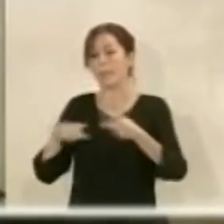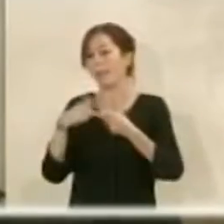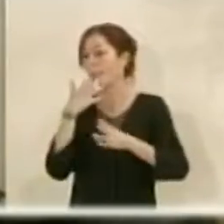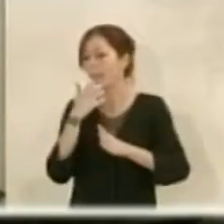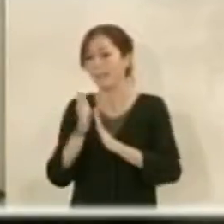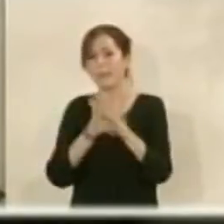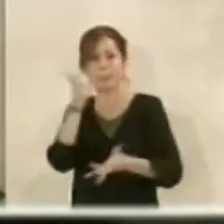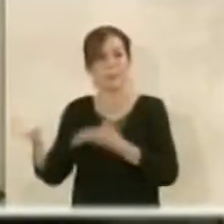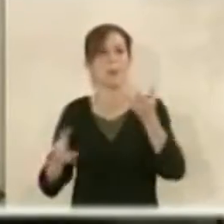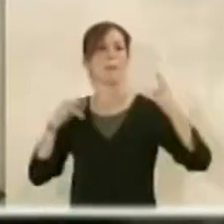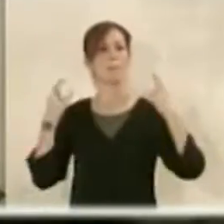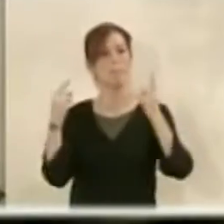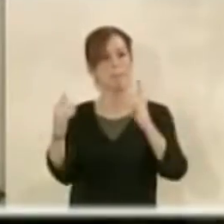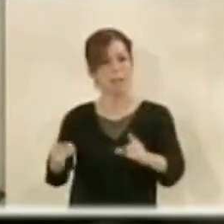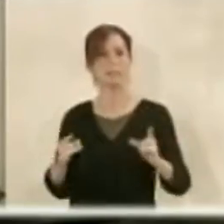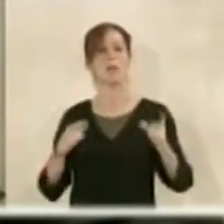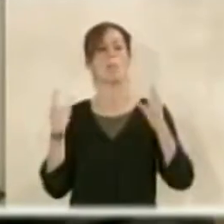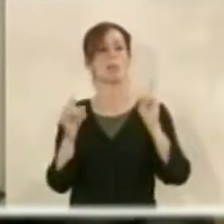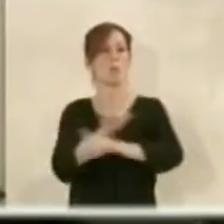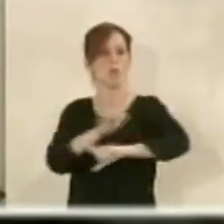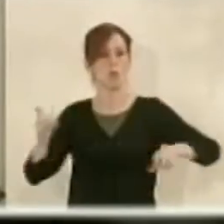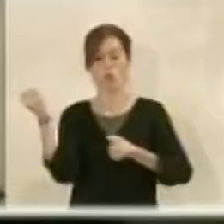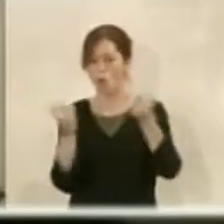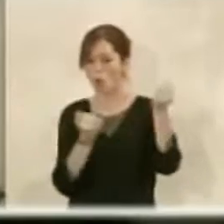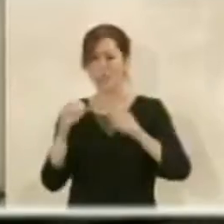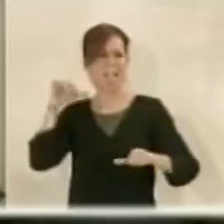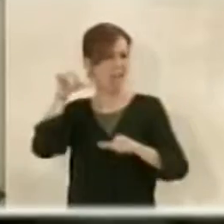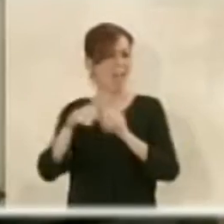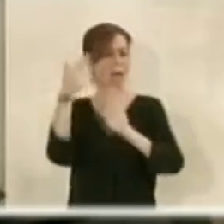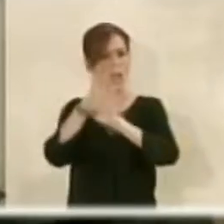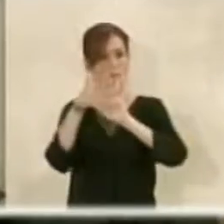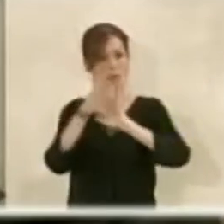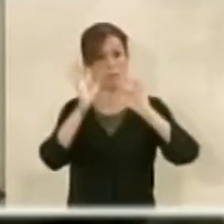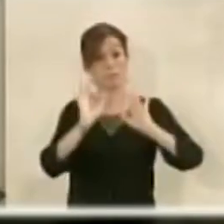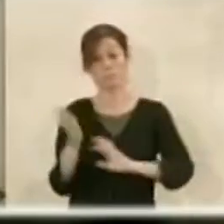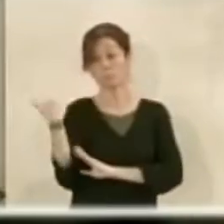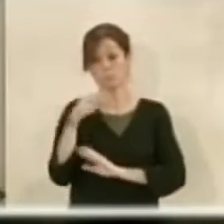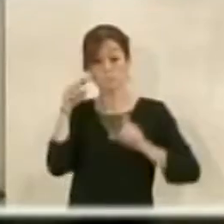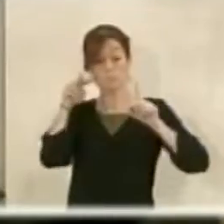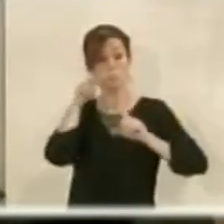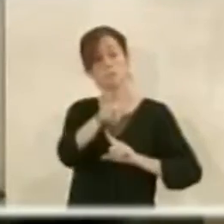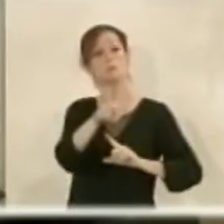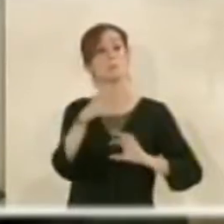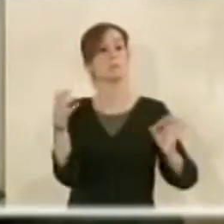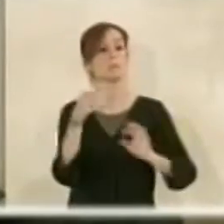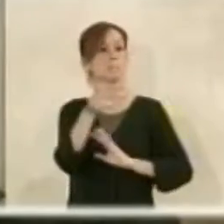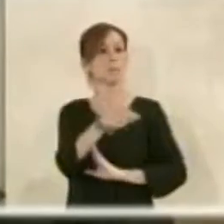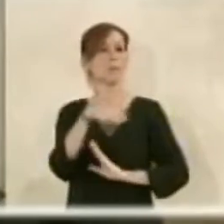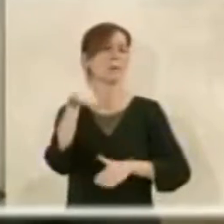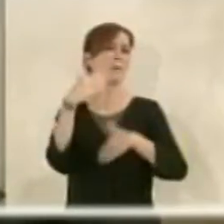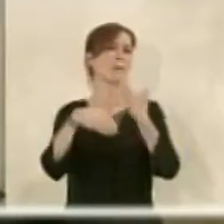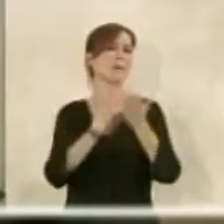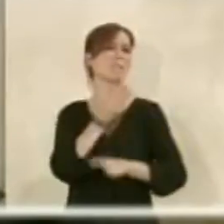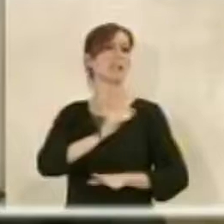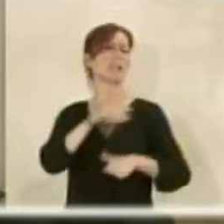como la revitalización del paseo, la peatonalización, lo que siempre venimos hablando. Y ya pusimos el foco en aquello entonces, que como eso iba a tardar